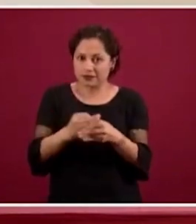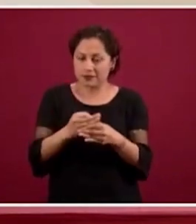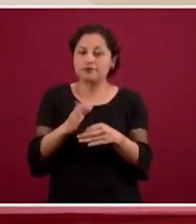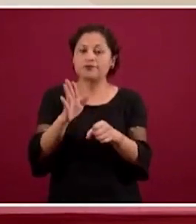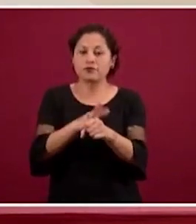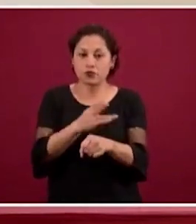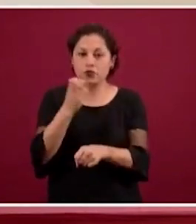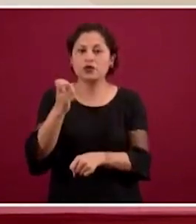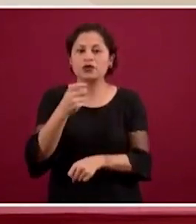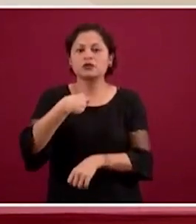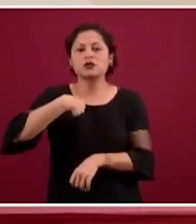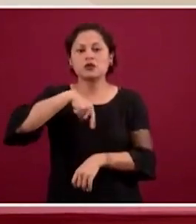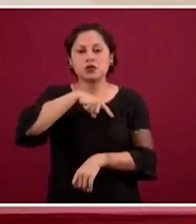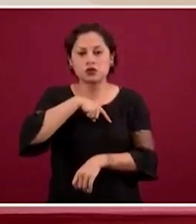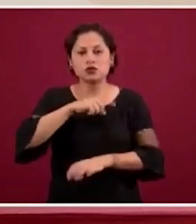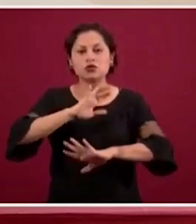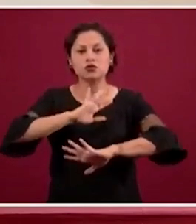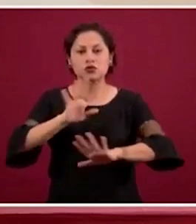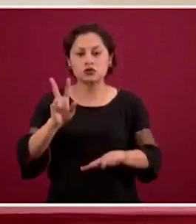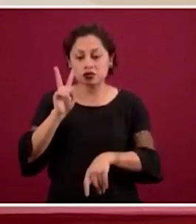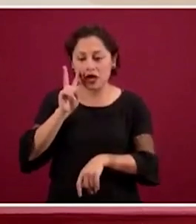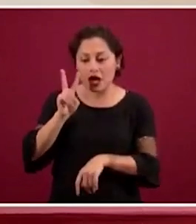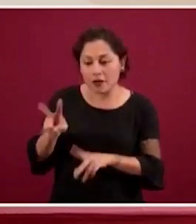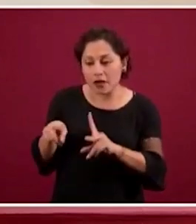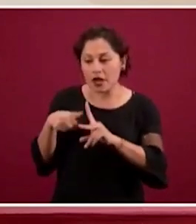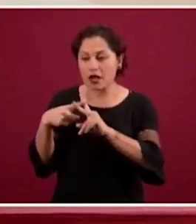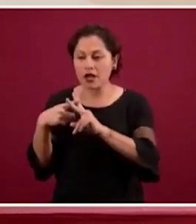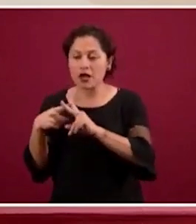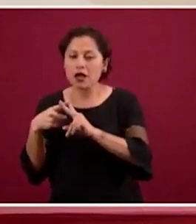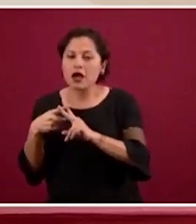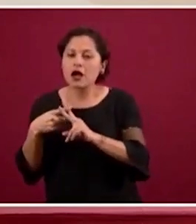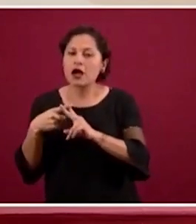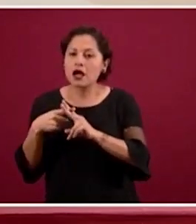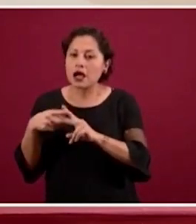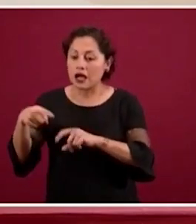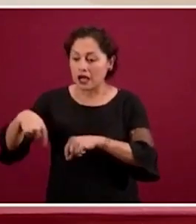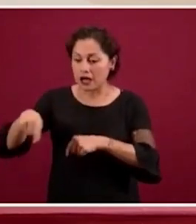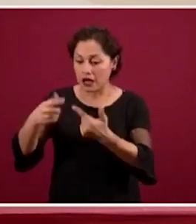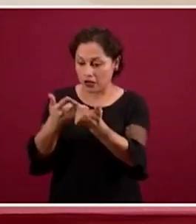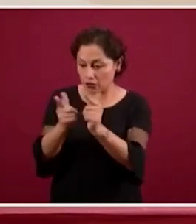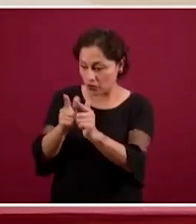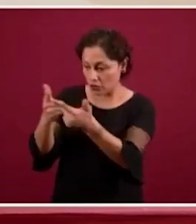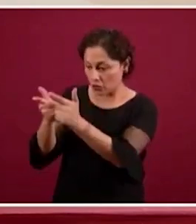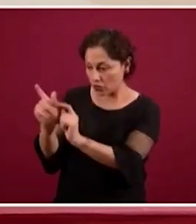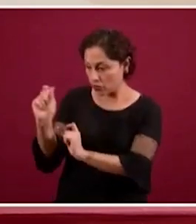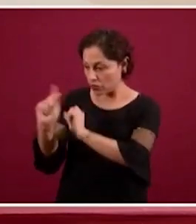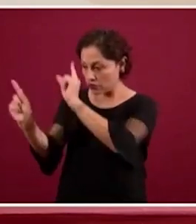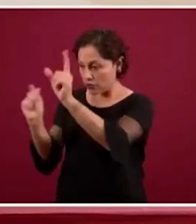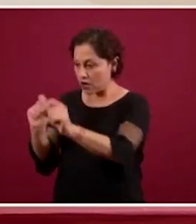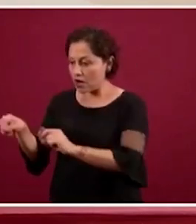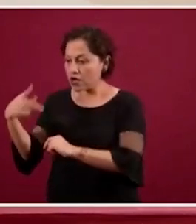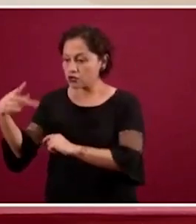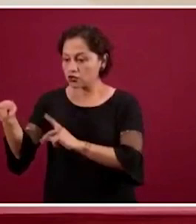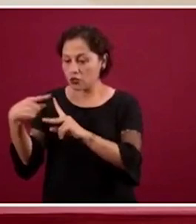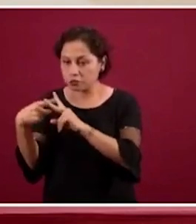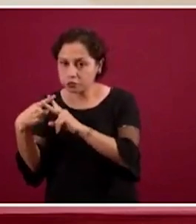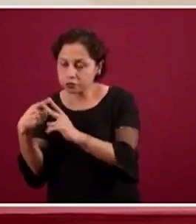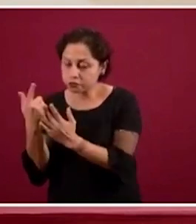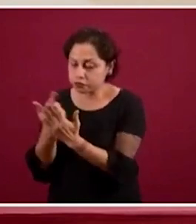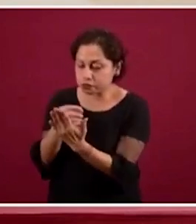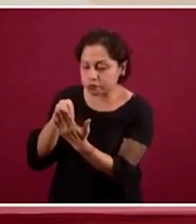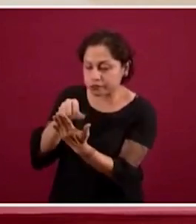buenas noticias a la luz de las estimaciones que han hecho los grupos de experiencia